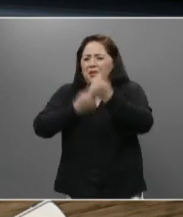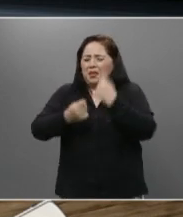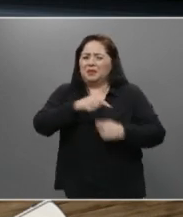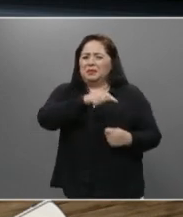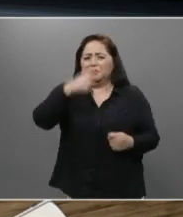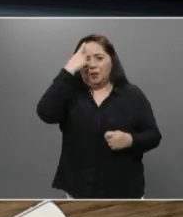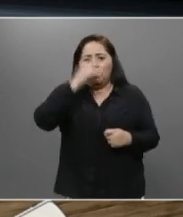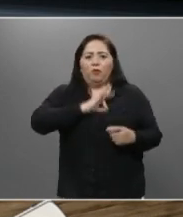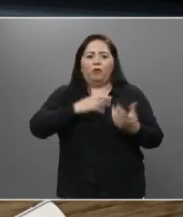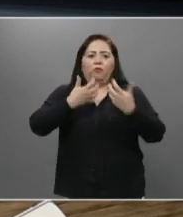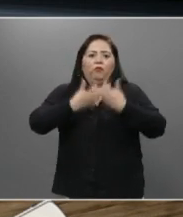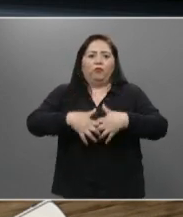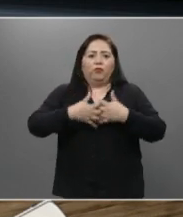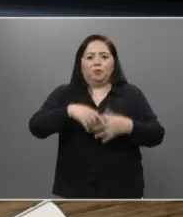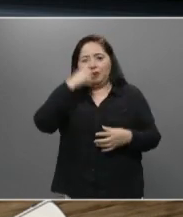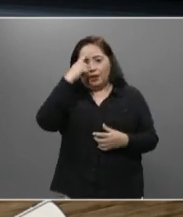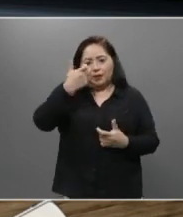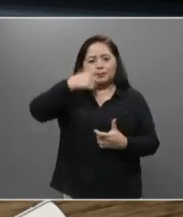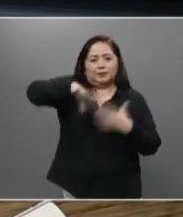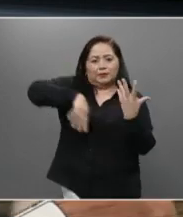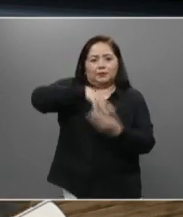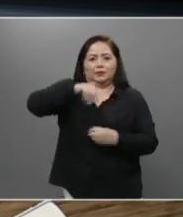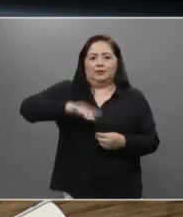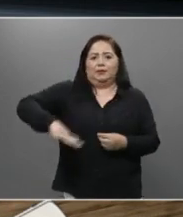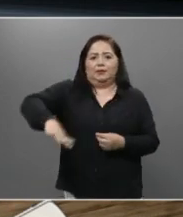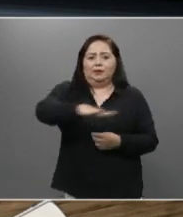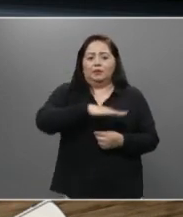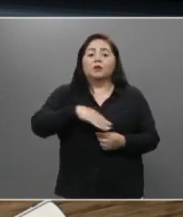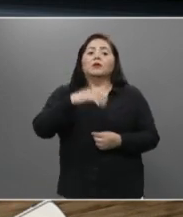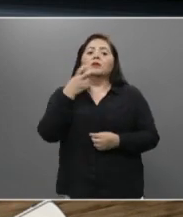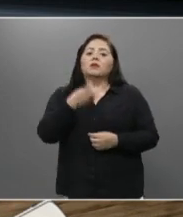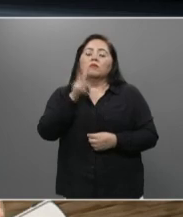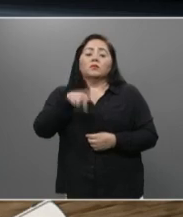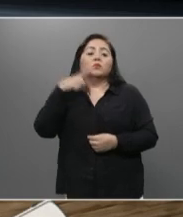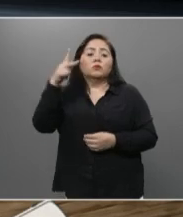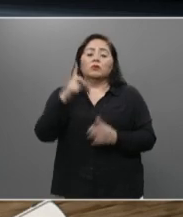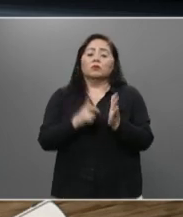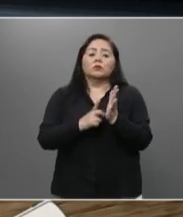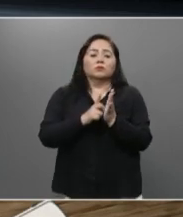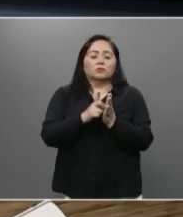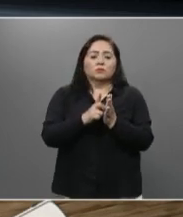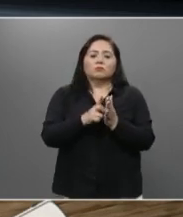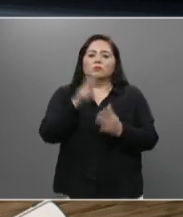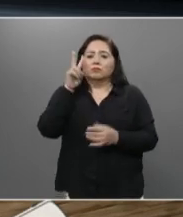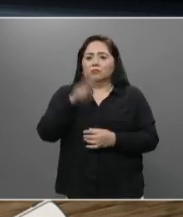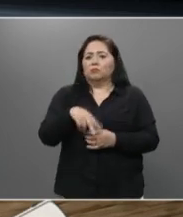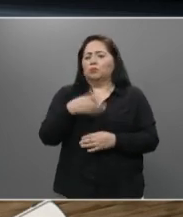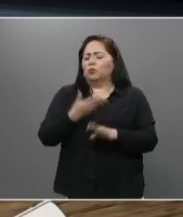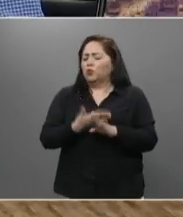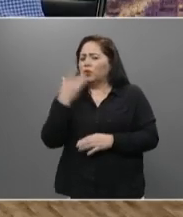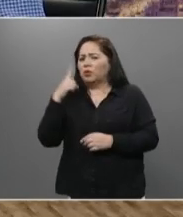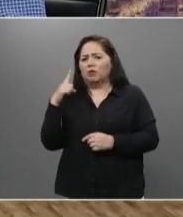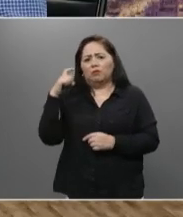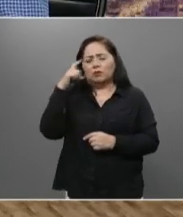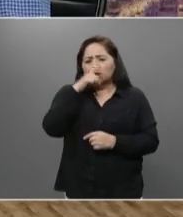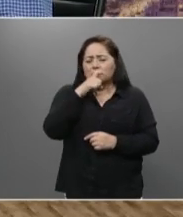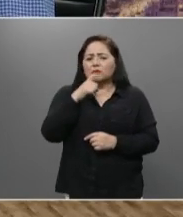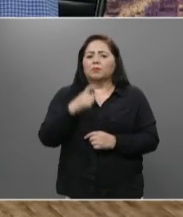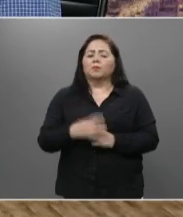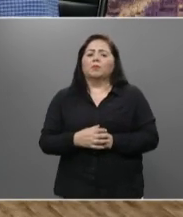funcionamiento de las economías comunitarias. Es una decisión, Alejandro, muy